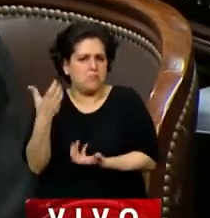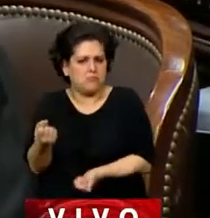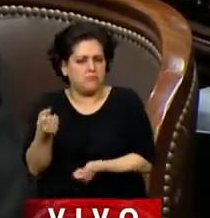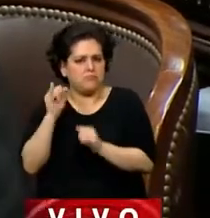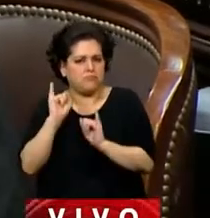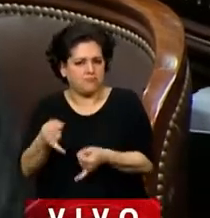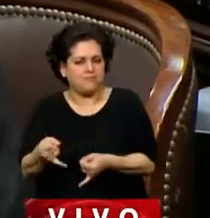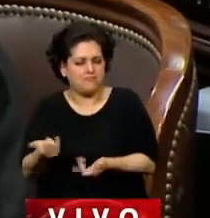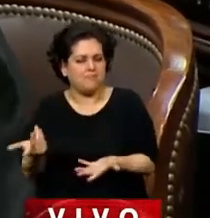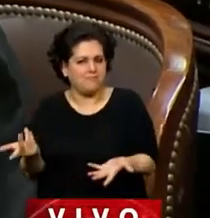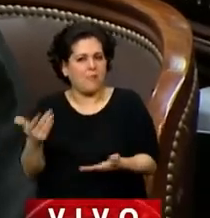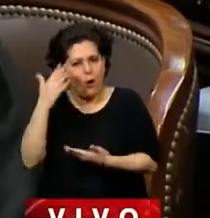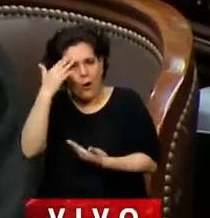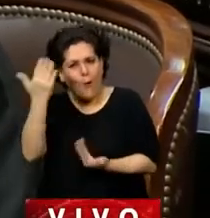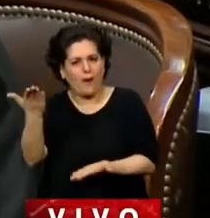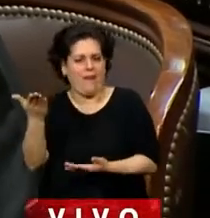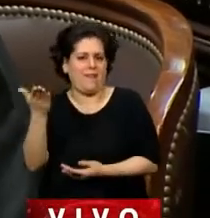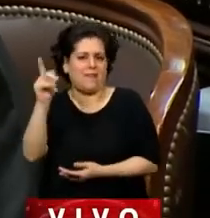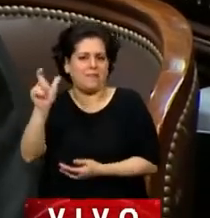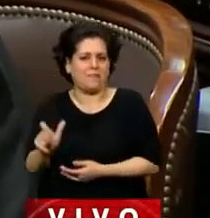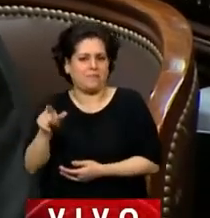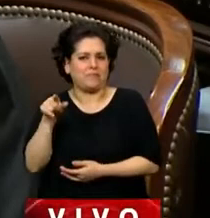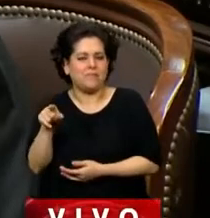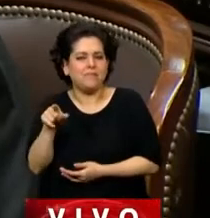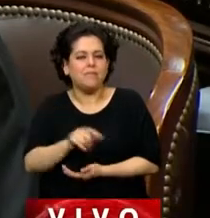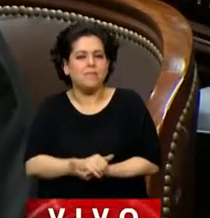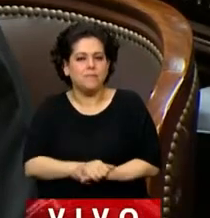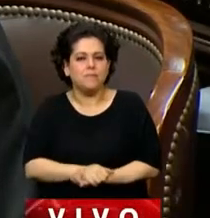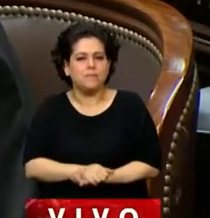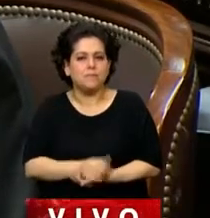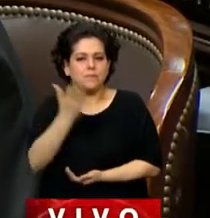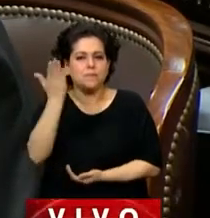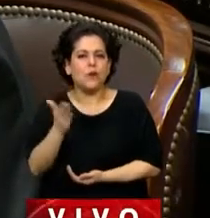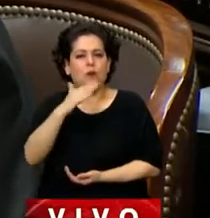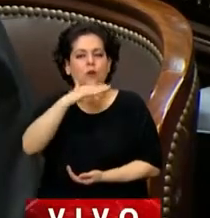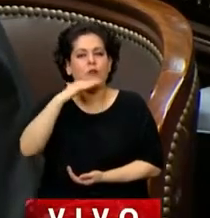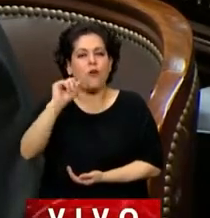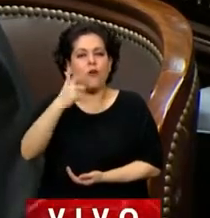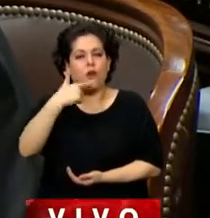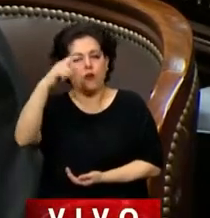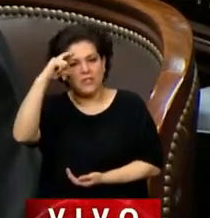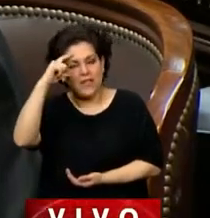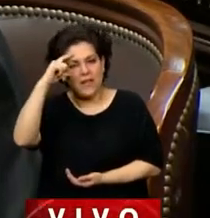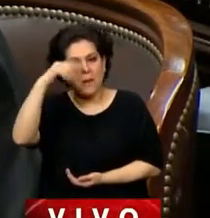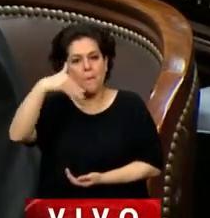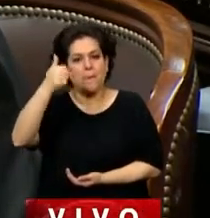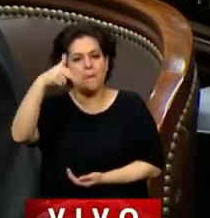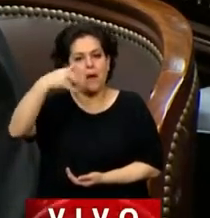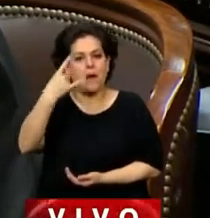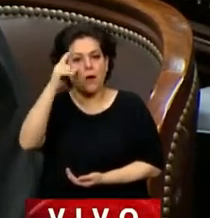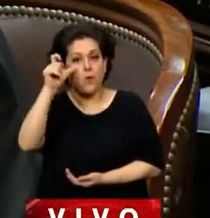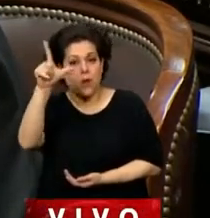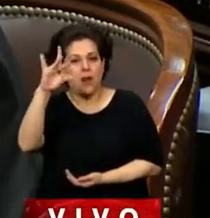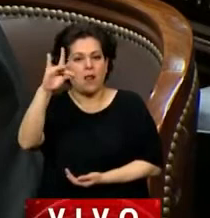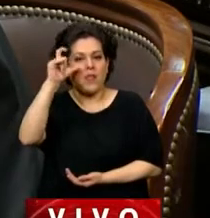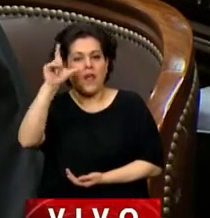el homenaje al doctor José Manuel de la Sota, por supuesto